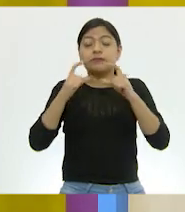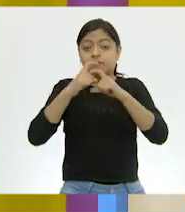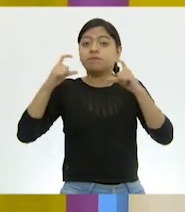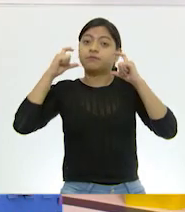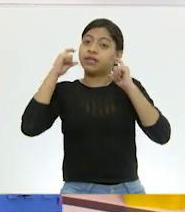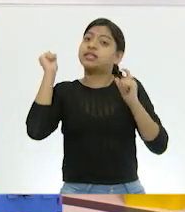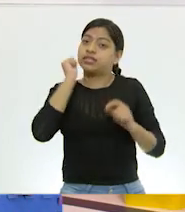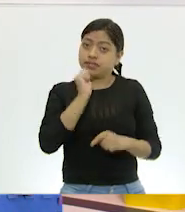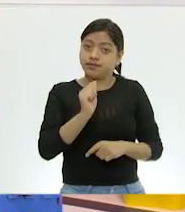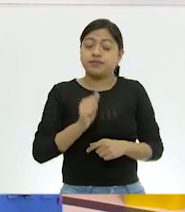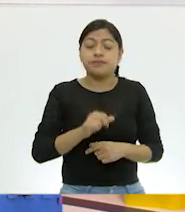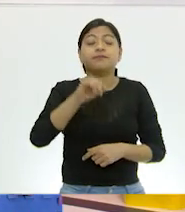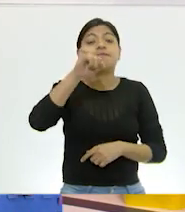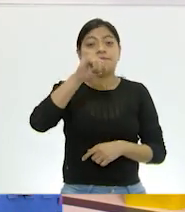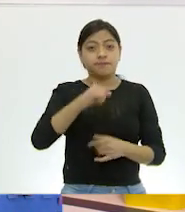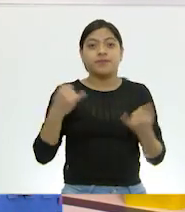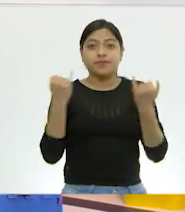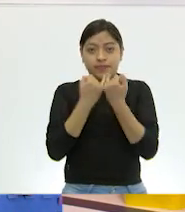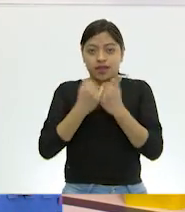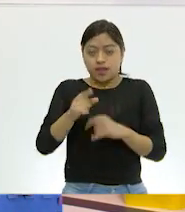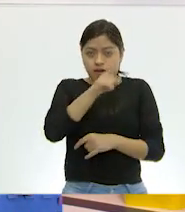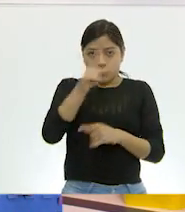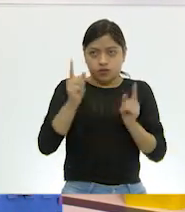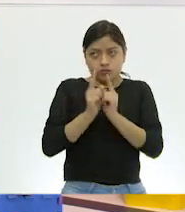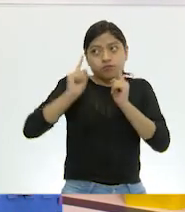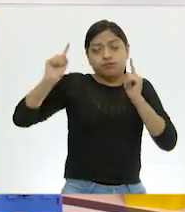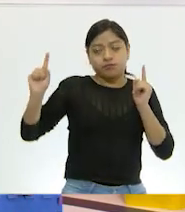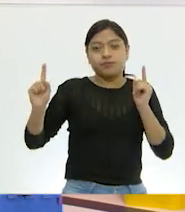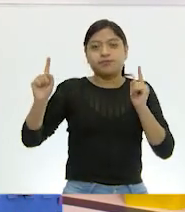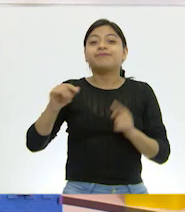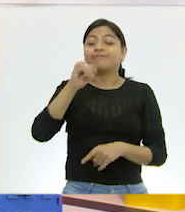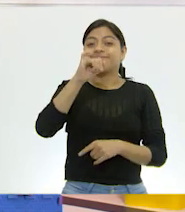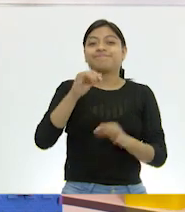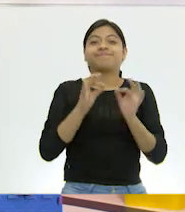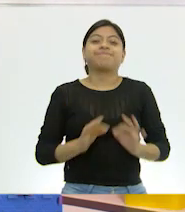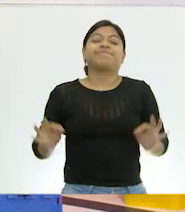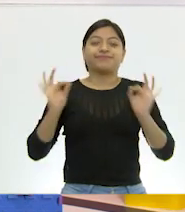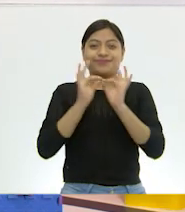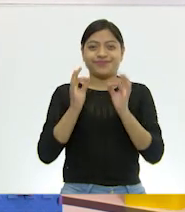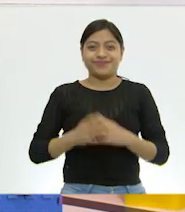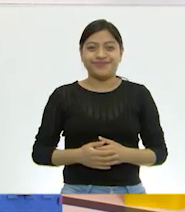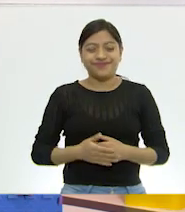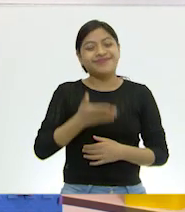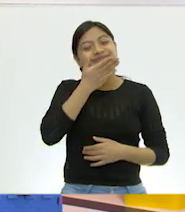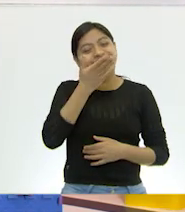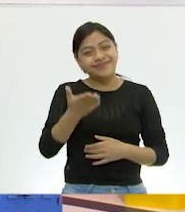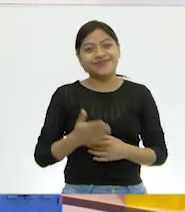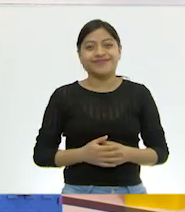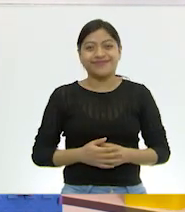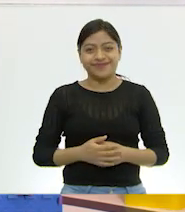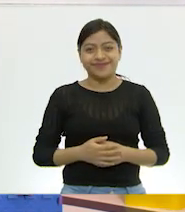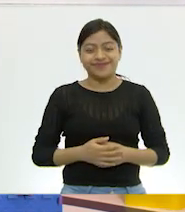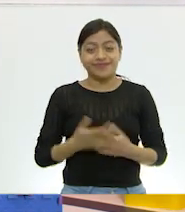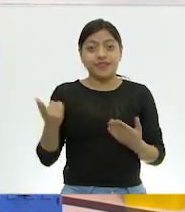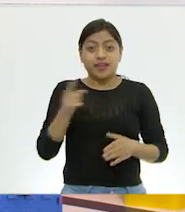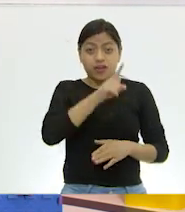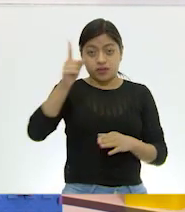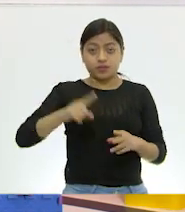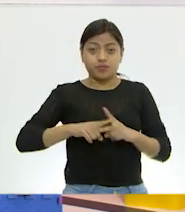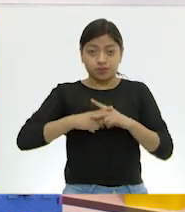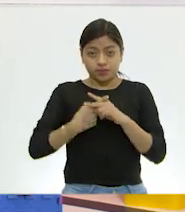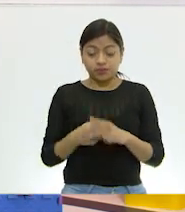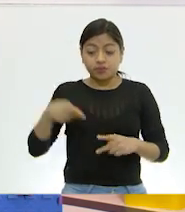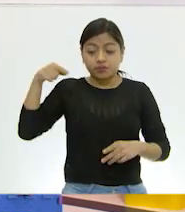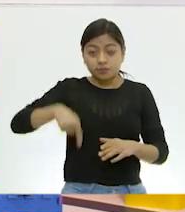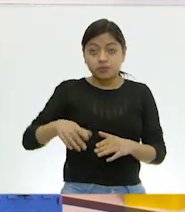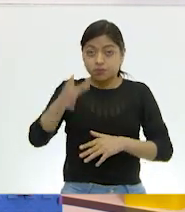Exactamente. entonces, además de eso, vamos a guardar la sana distancia, ¿cierto? Por supuesto. Muy bien. Pues entonces, para que empecemos con